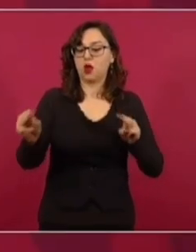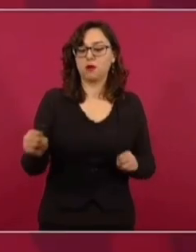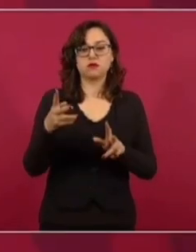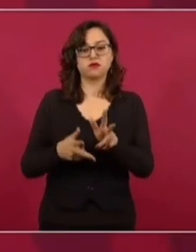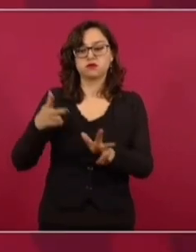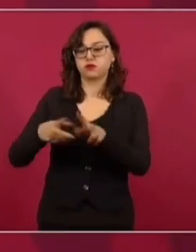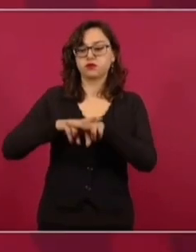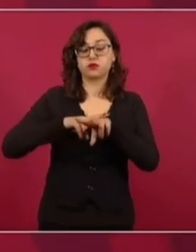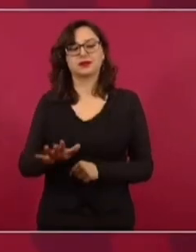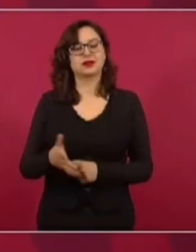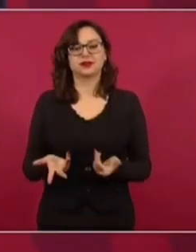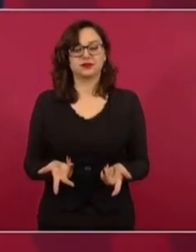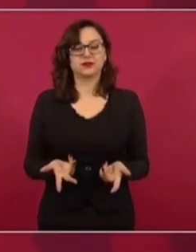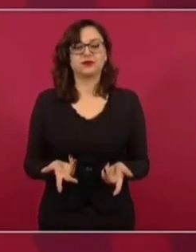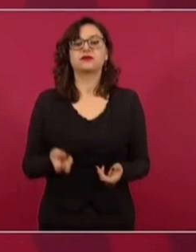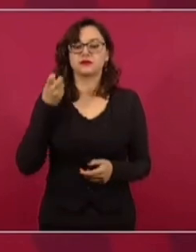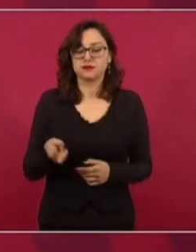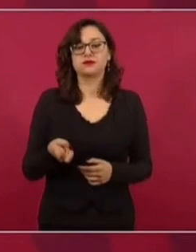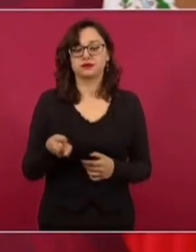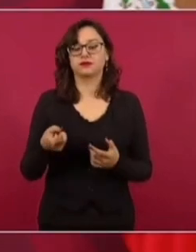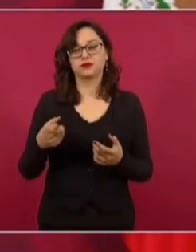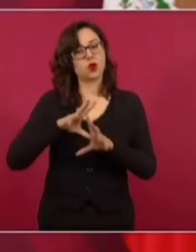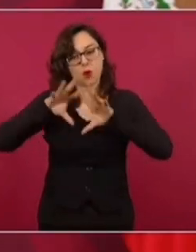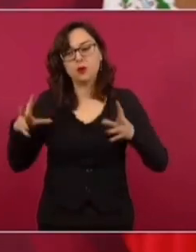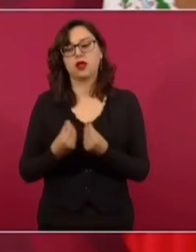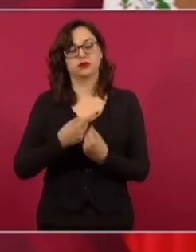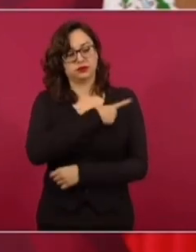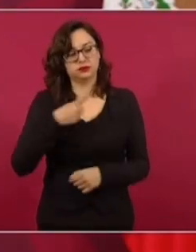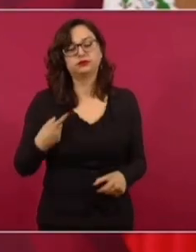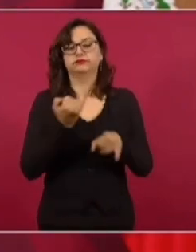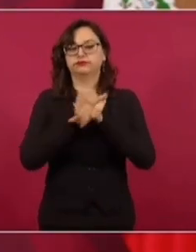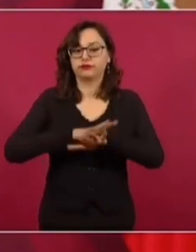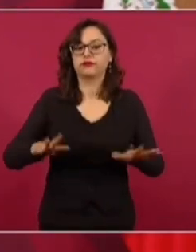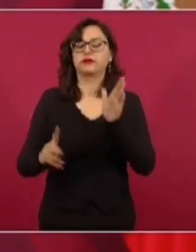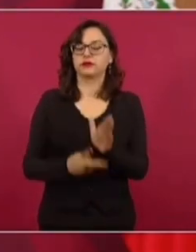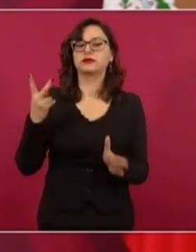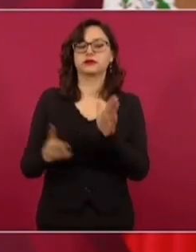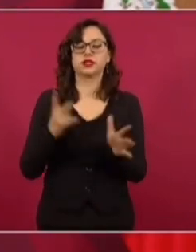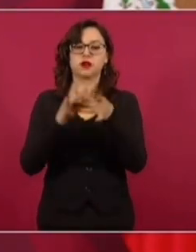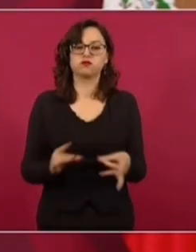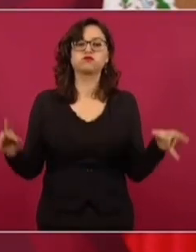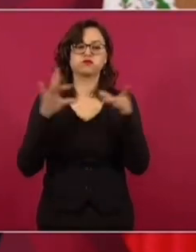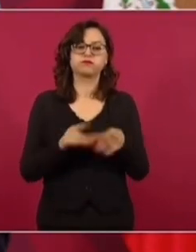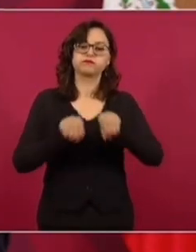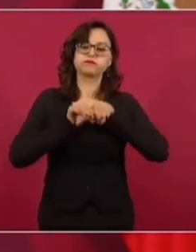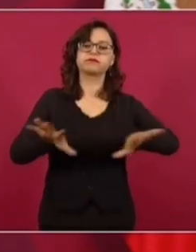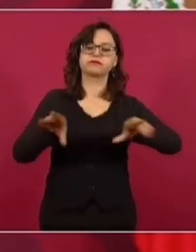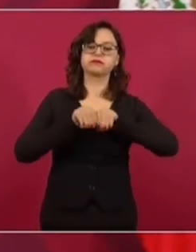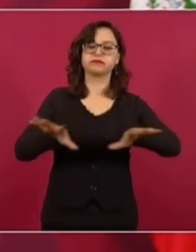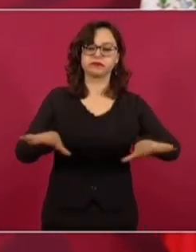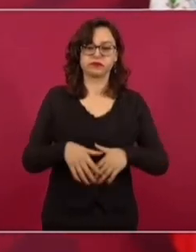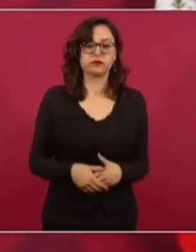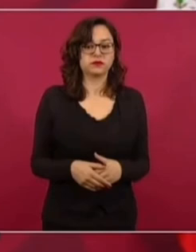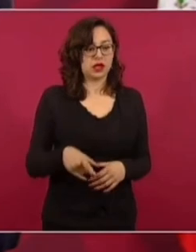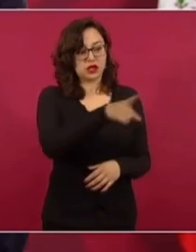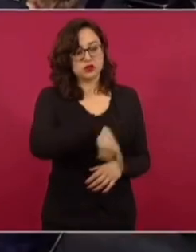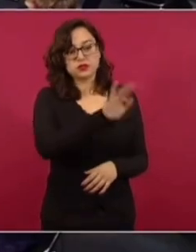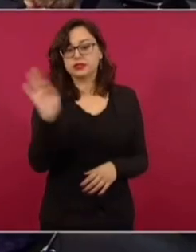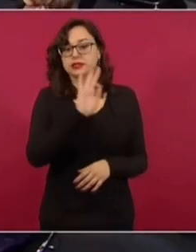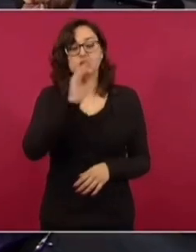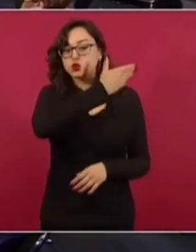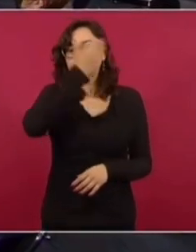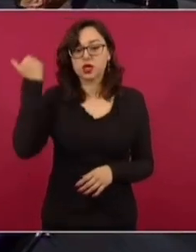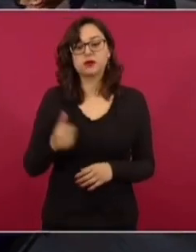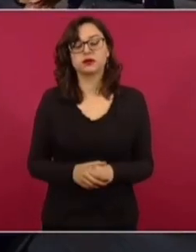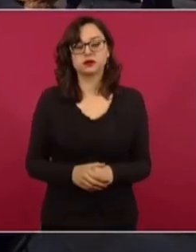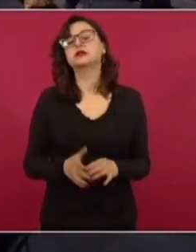para trenes de pasajeros. Pues todo eso hay que contarlo, hay que platicarlo, que ellos sepan, ya le pedí a Diego Prieto,